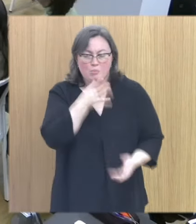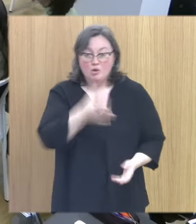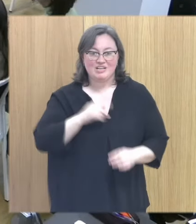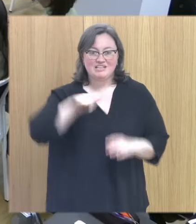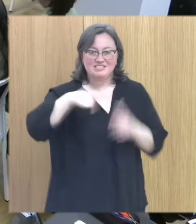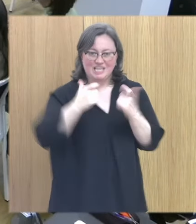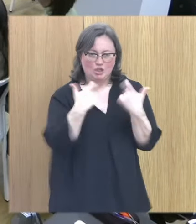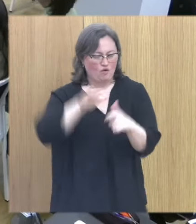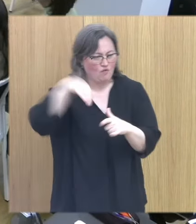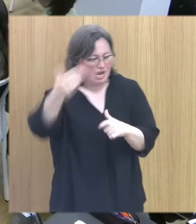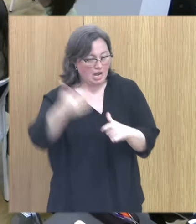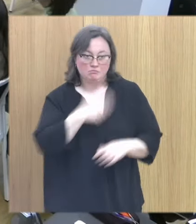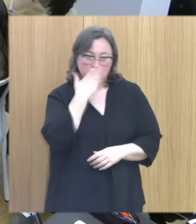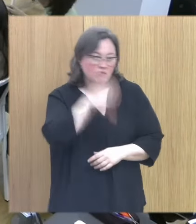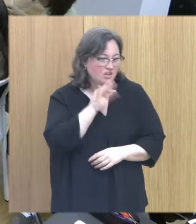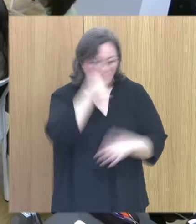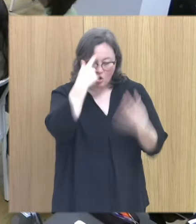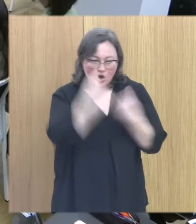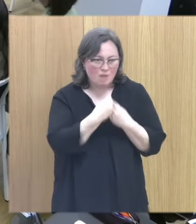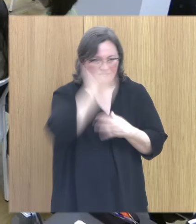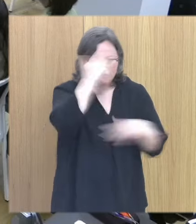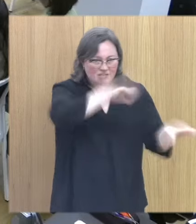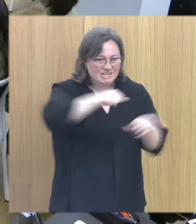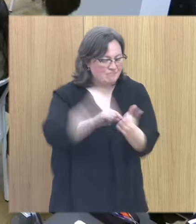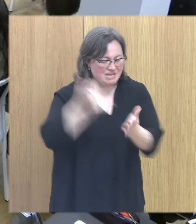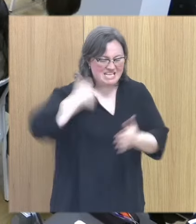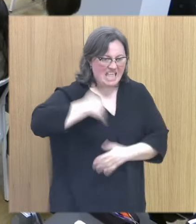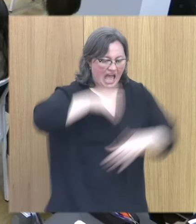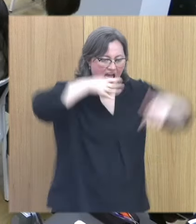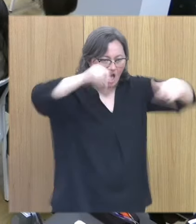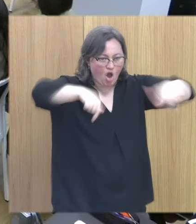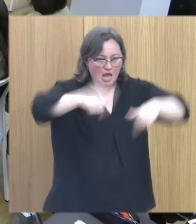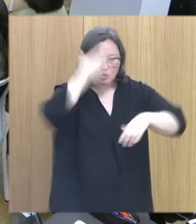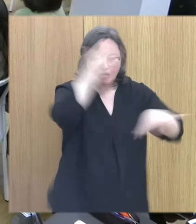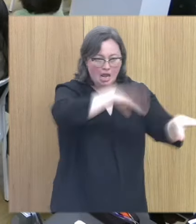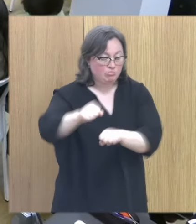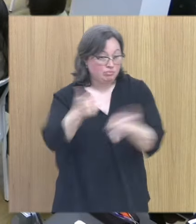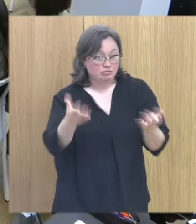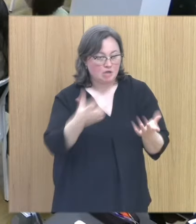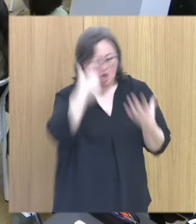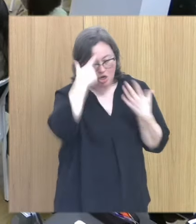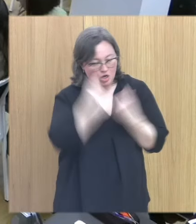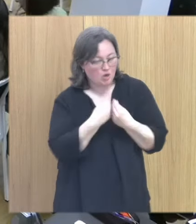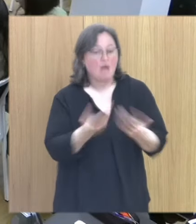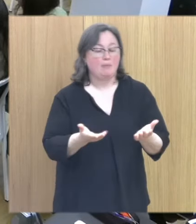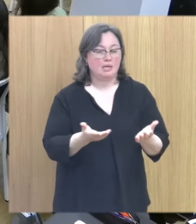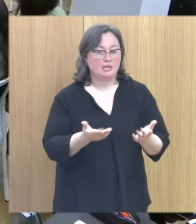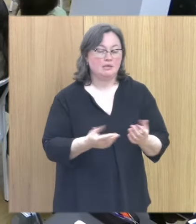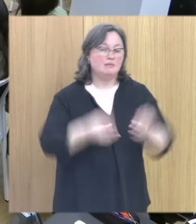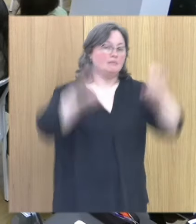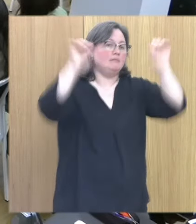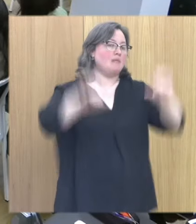como que no entendemos nada como diciendo pero quítaselo de en medio ahora mismo no tiene ningún sentido entonces ha sido muy